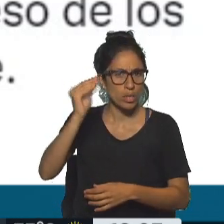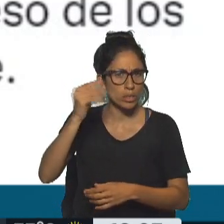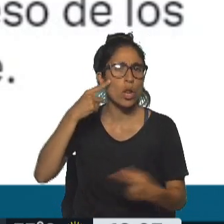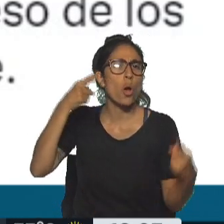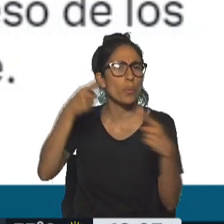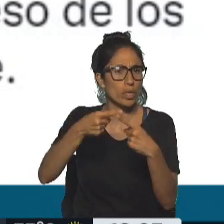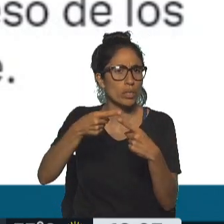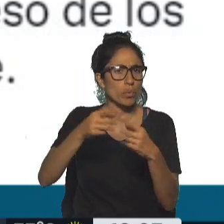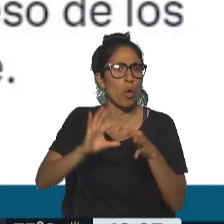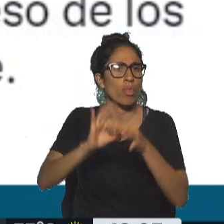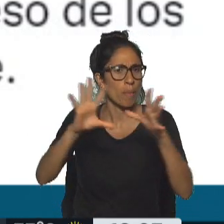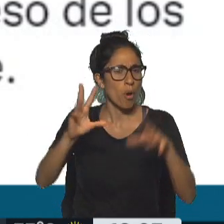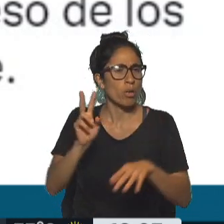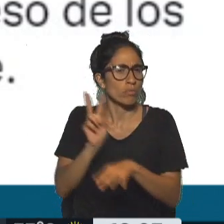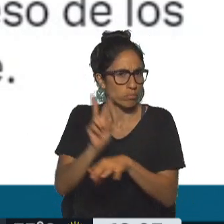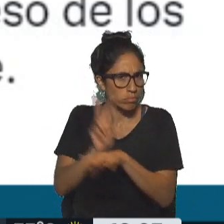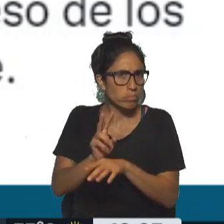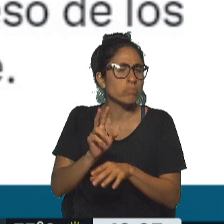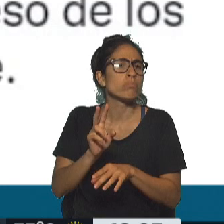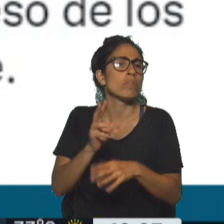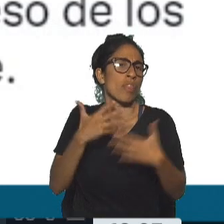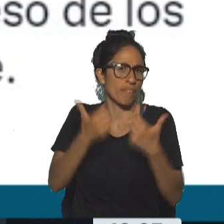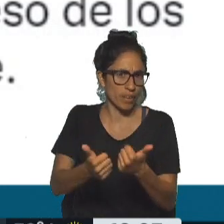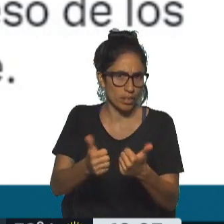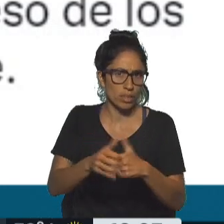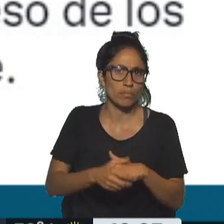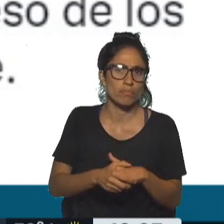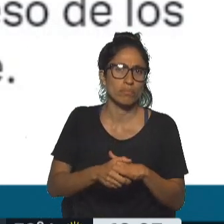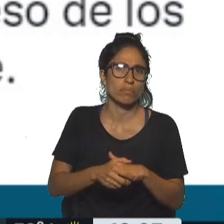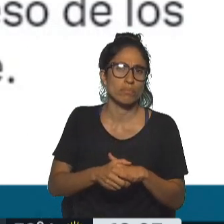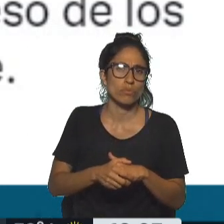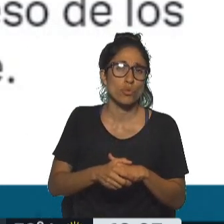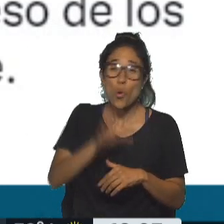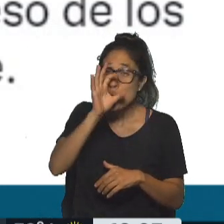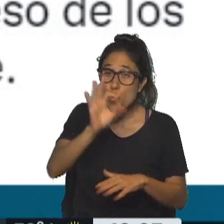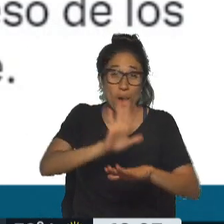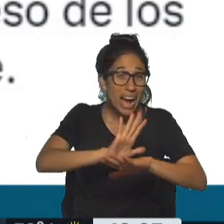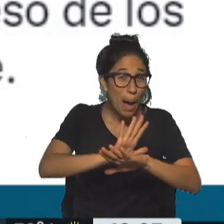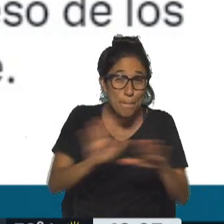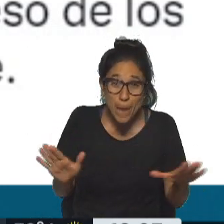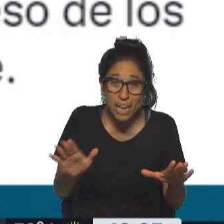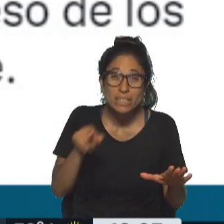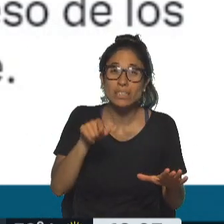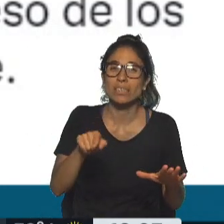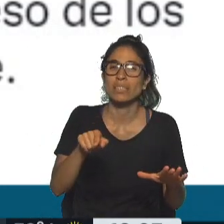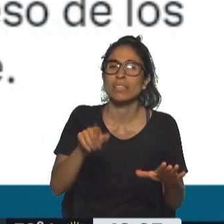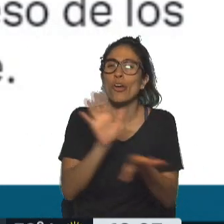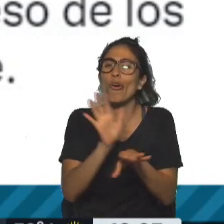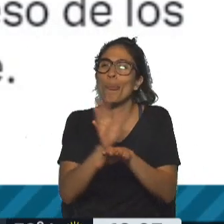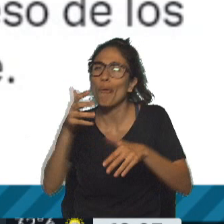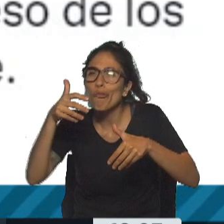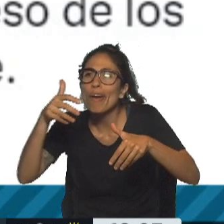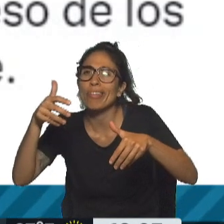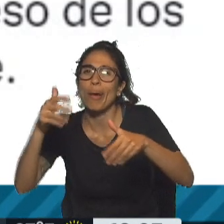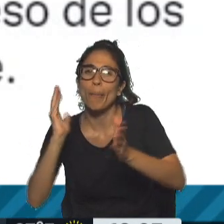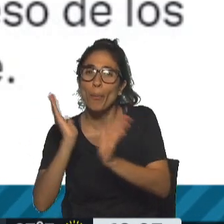y no permitir nunca más el regreso de los fantasmas golpistas que la derecha promueve hasta